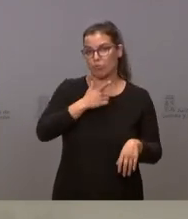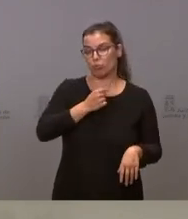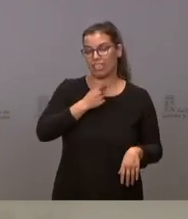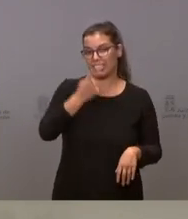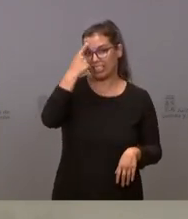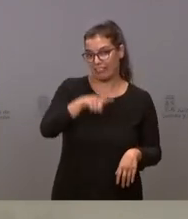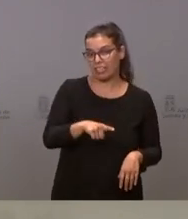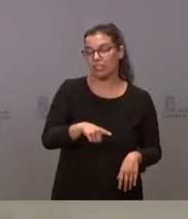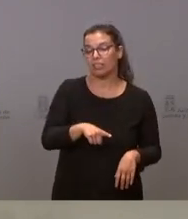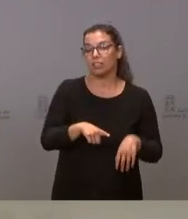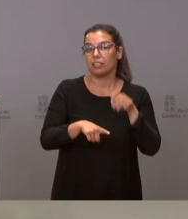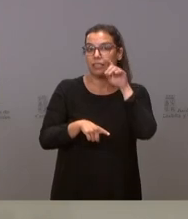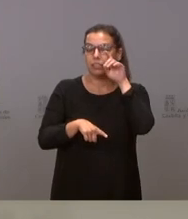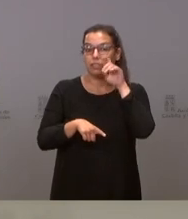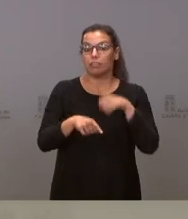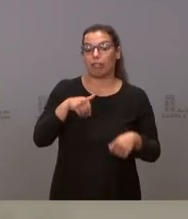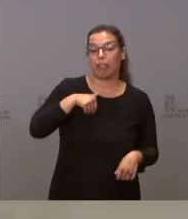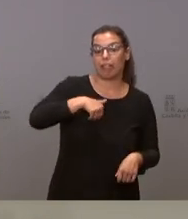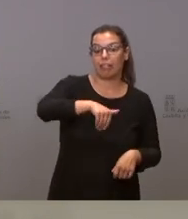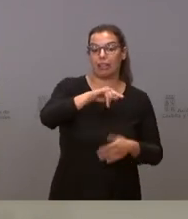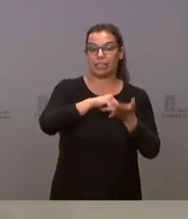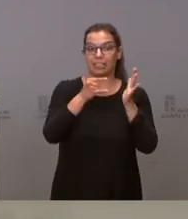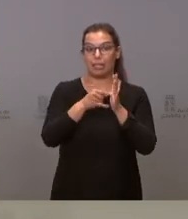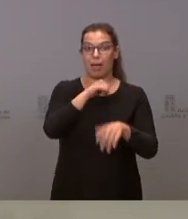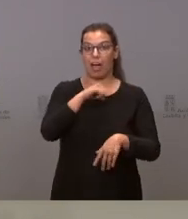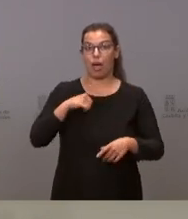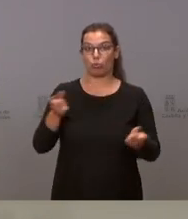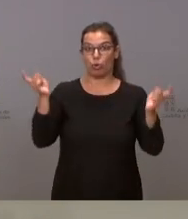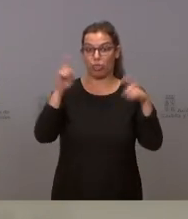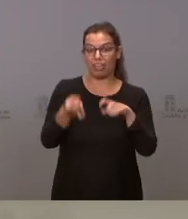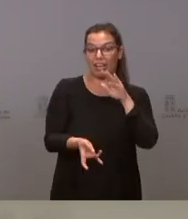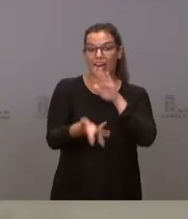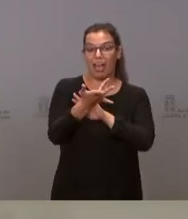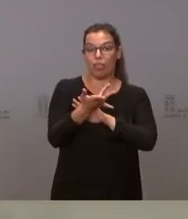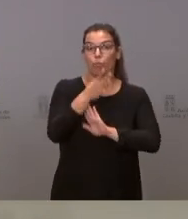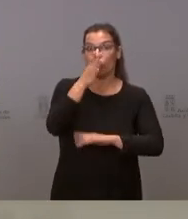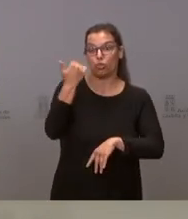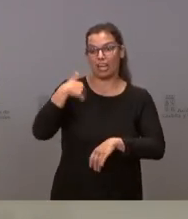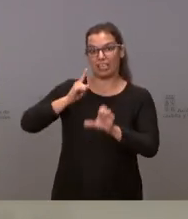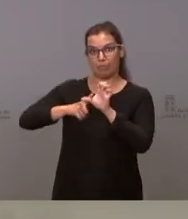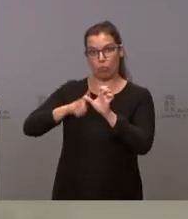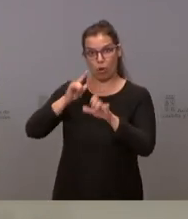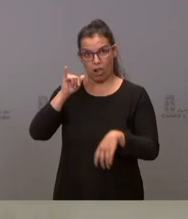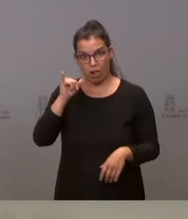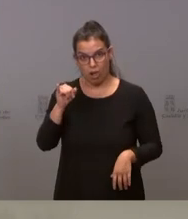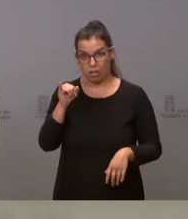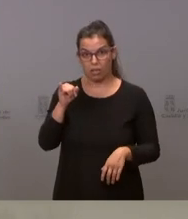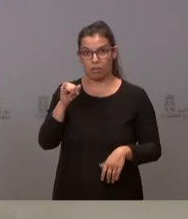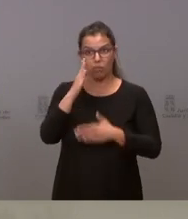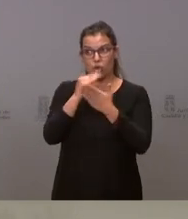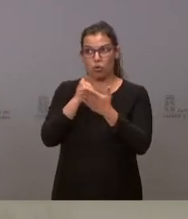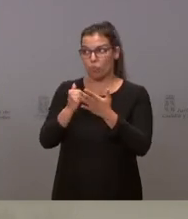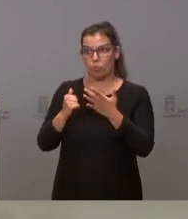saber cuándo se pondrá en marcha el sistema de autocita una vez que ya se ha lanzado en Extremadura y son pocas las